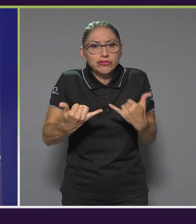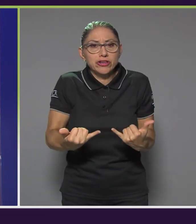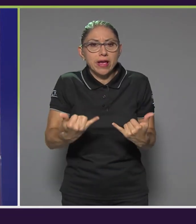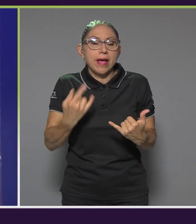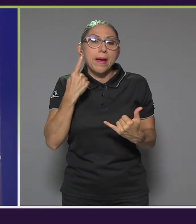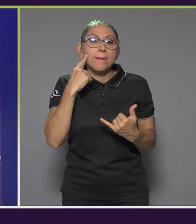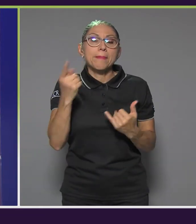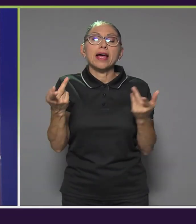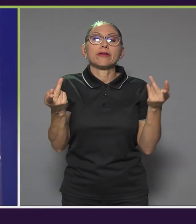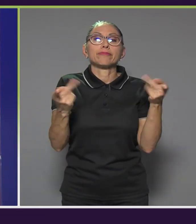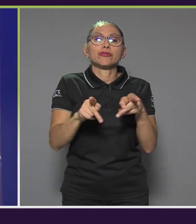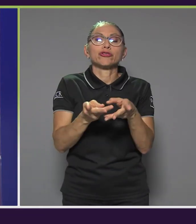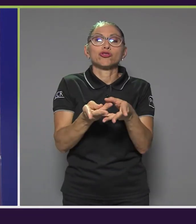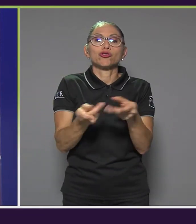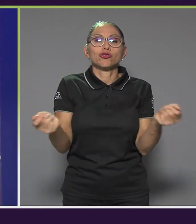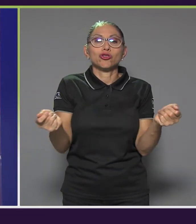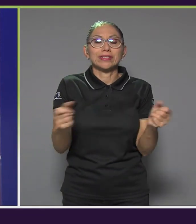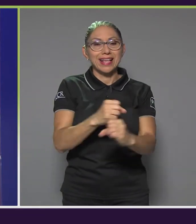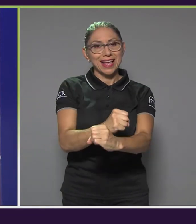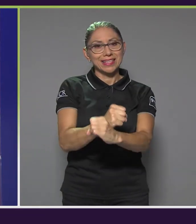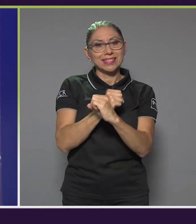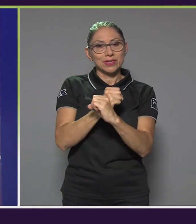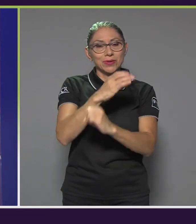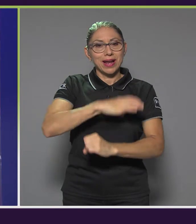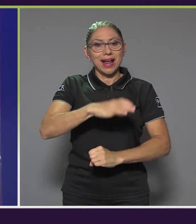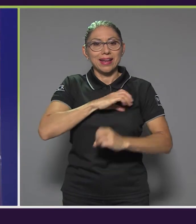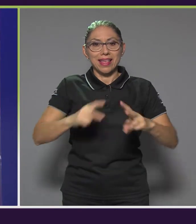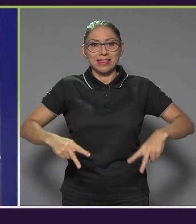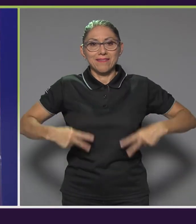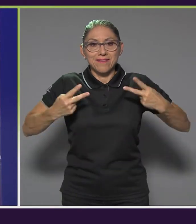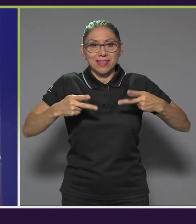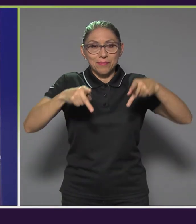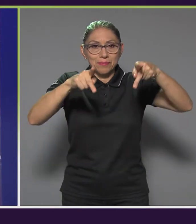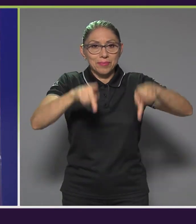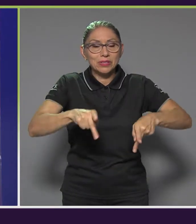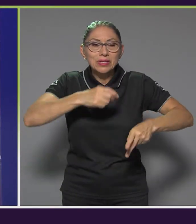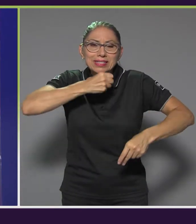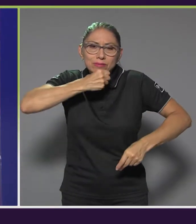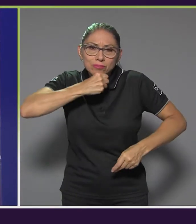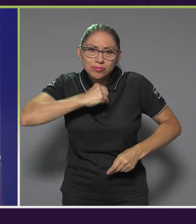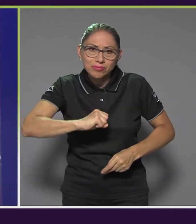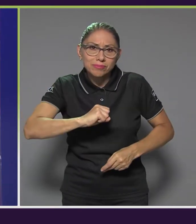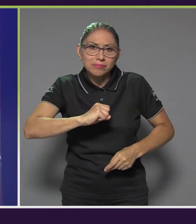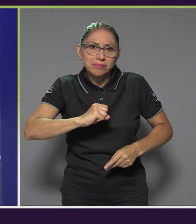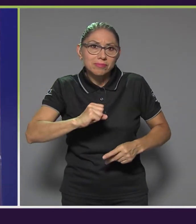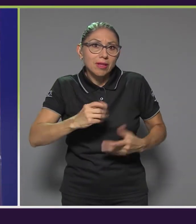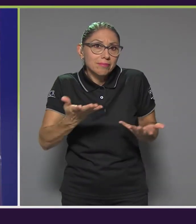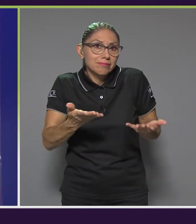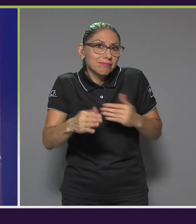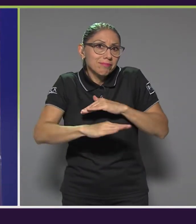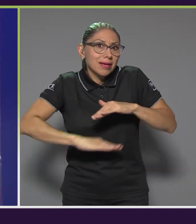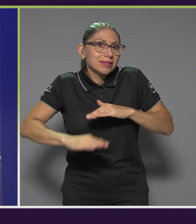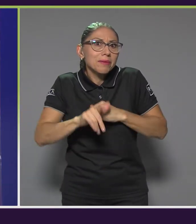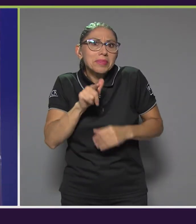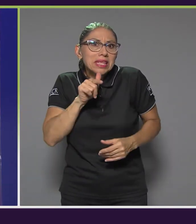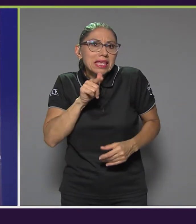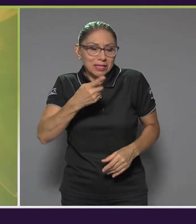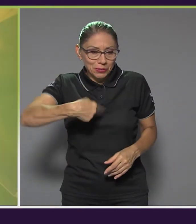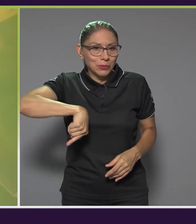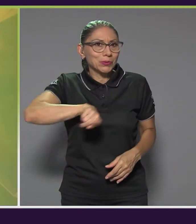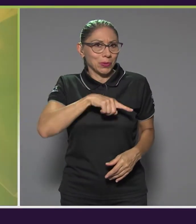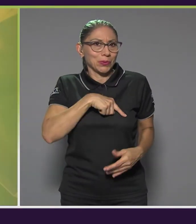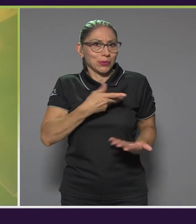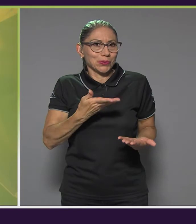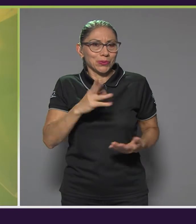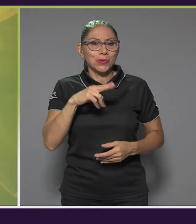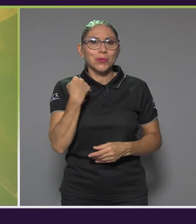que puedan garantizar la calidad de vida de esta población que está envejeciendo, que básicamente seremos nosotros, es nuestra generación. Y